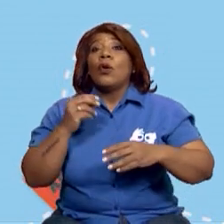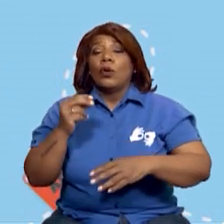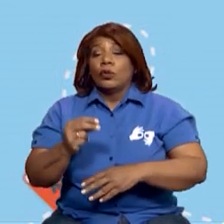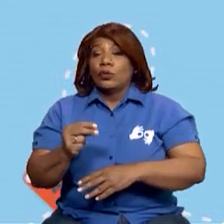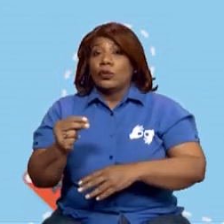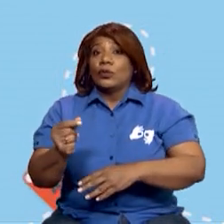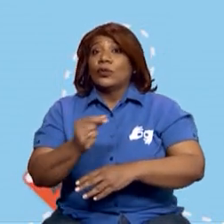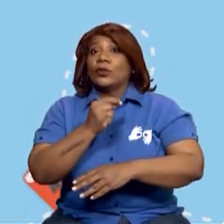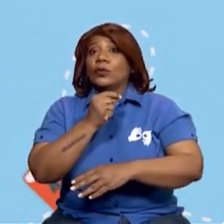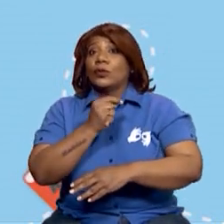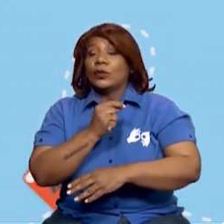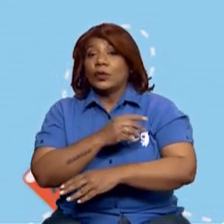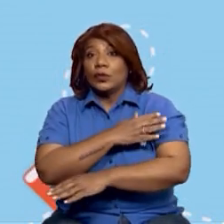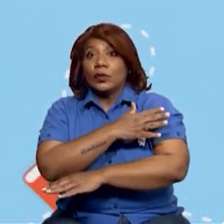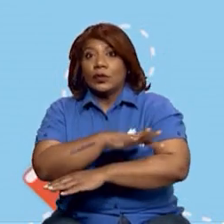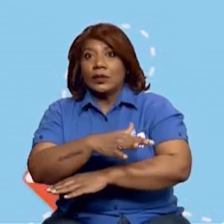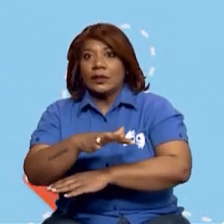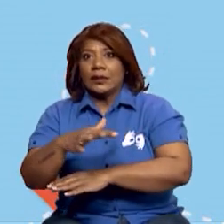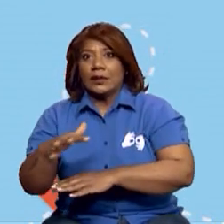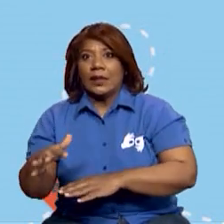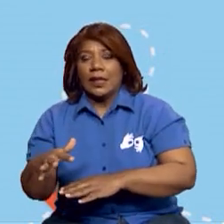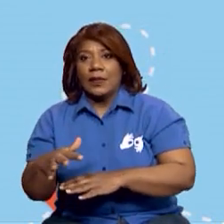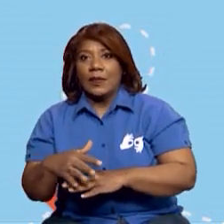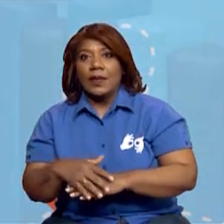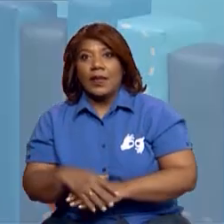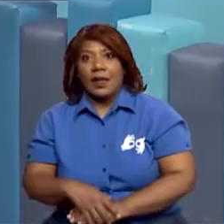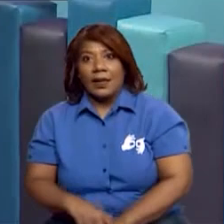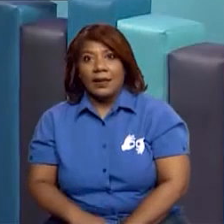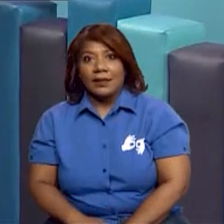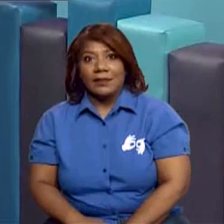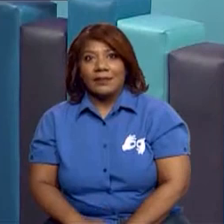lo otro es la vía por donde va ese vehículo.